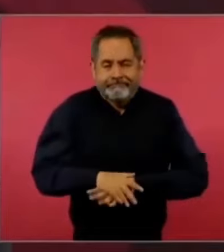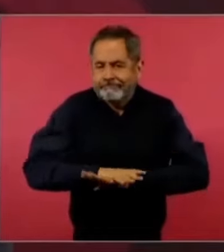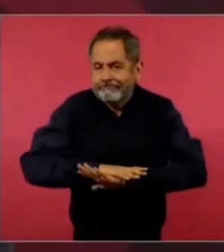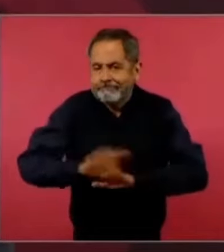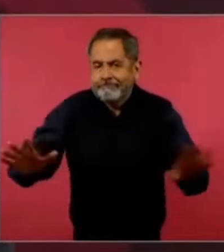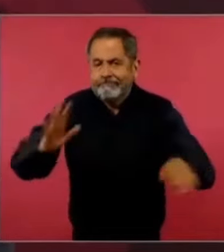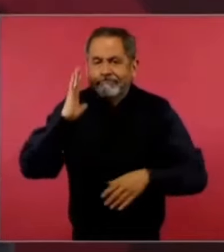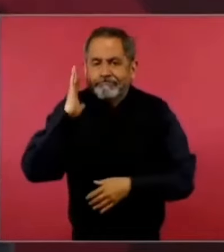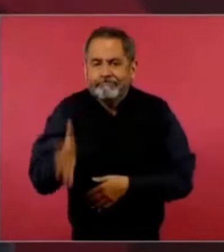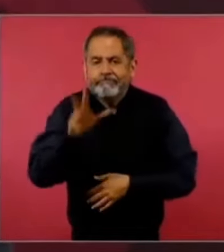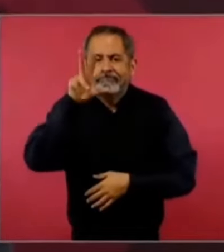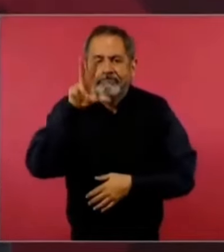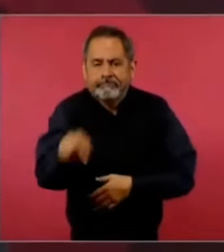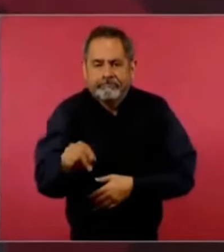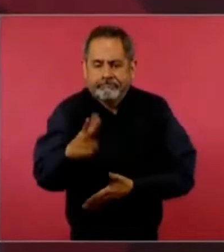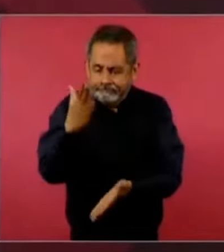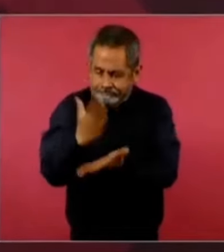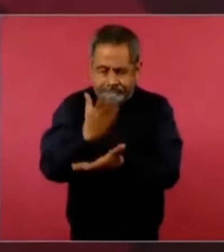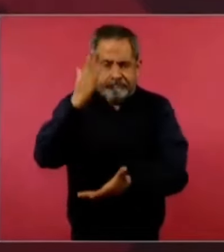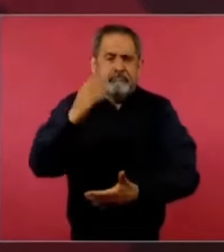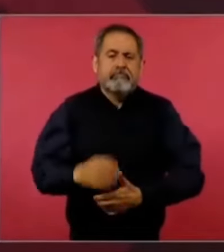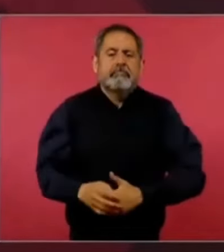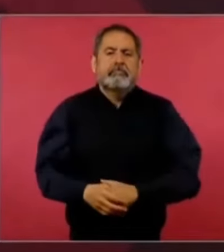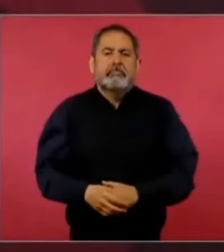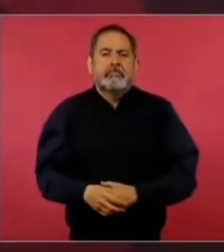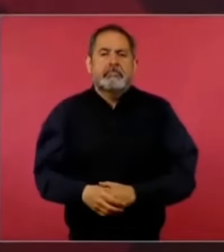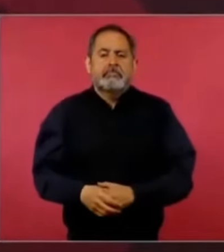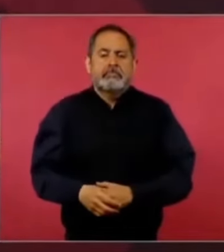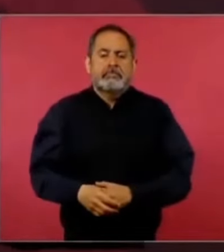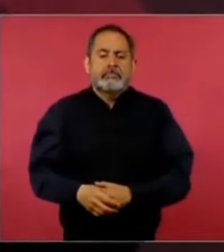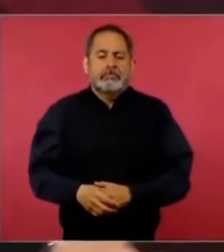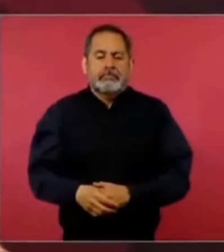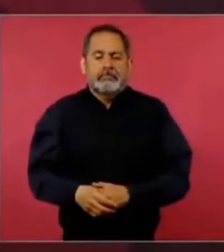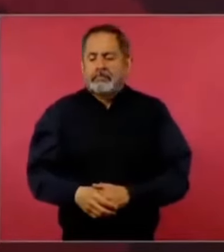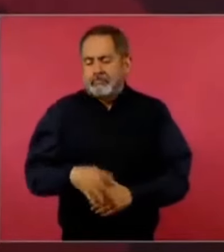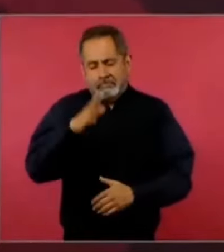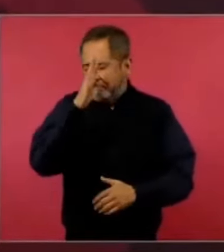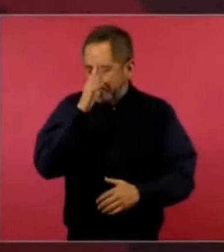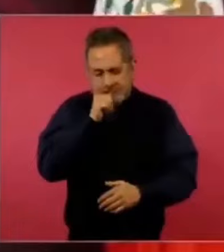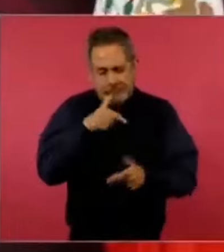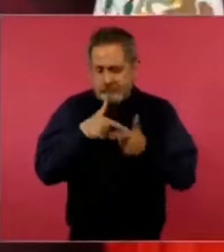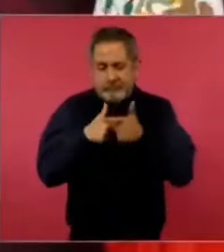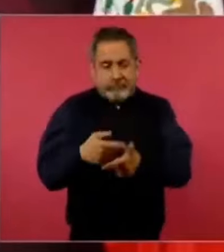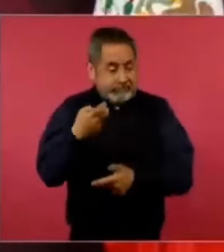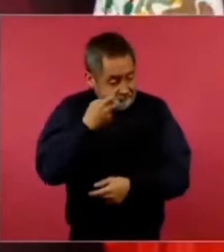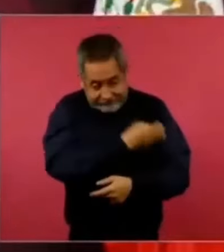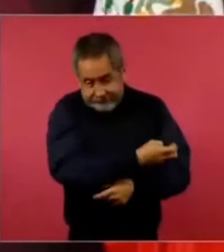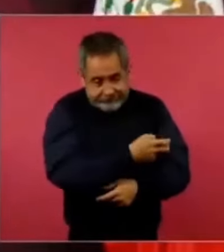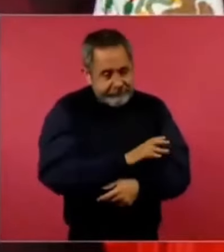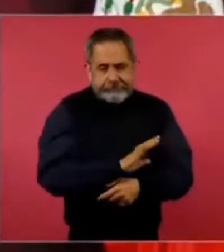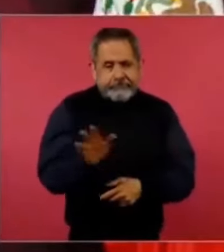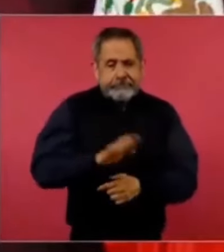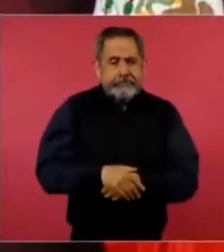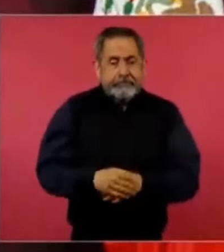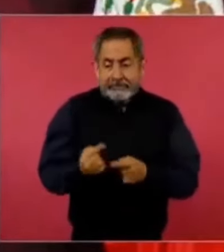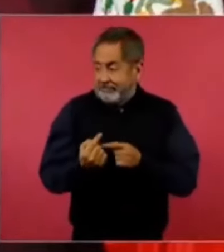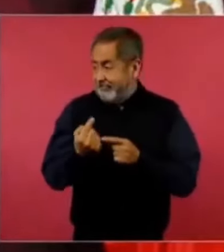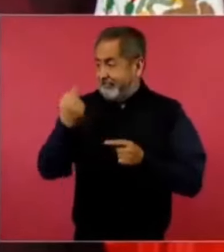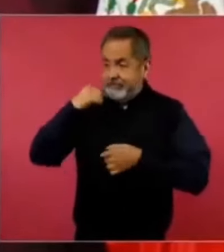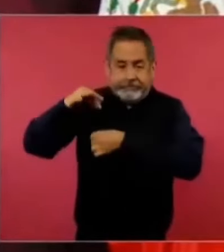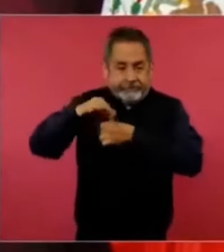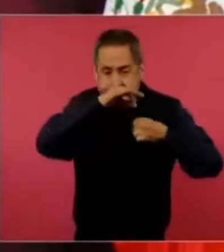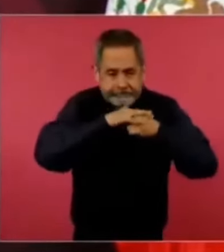es posible. Y en la pasada elección se demostró,